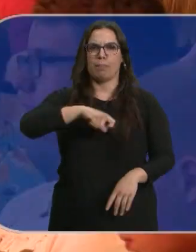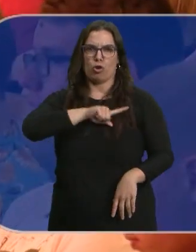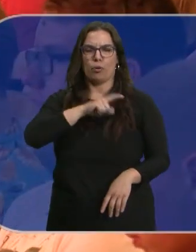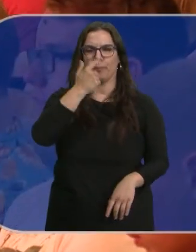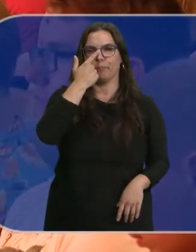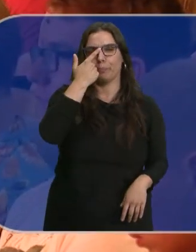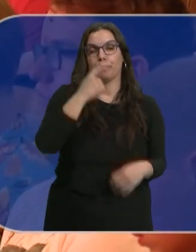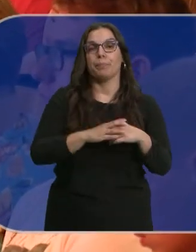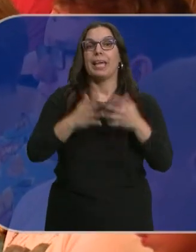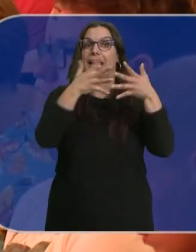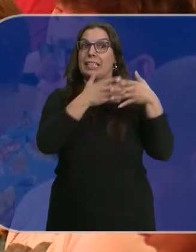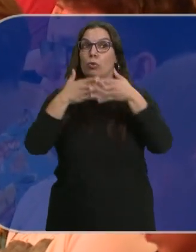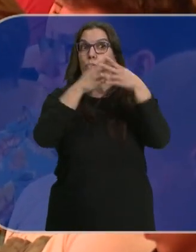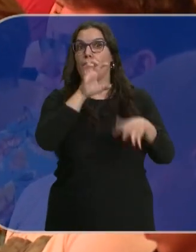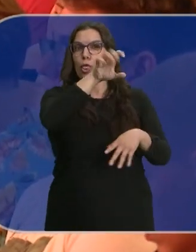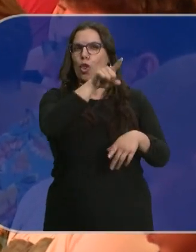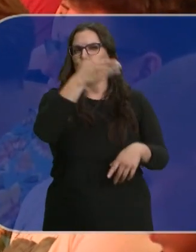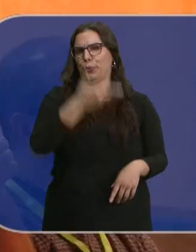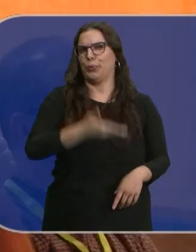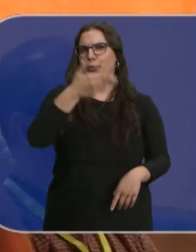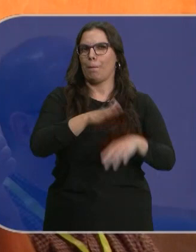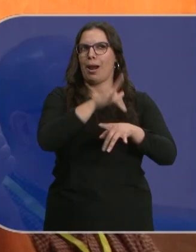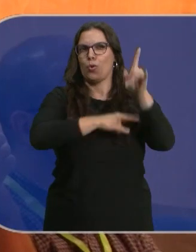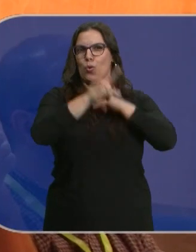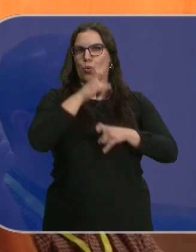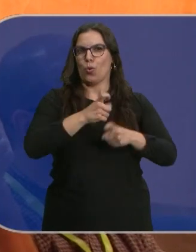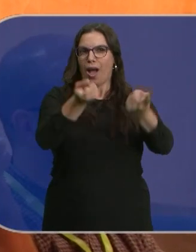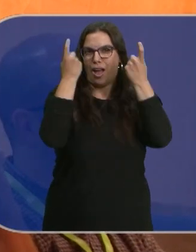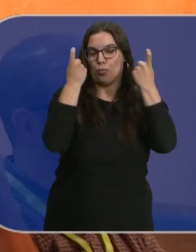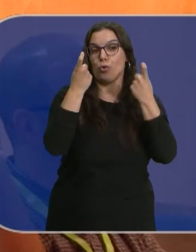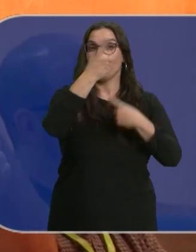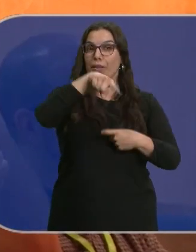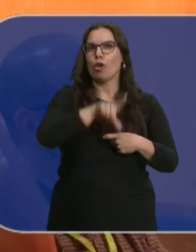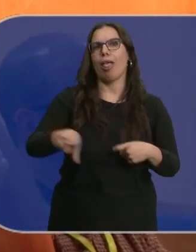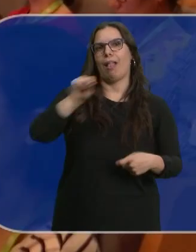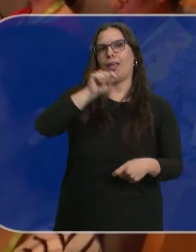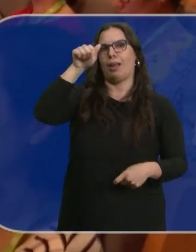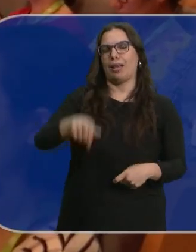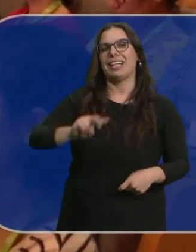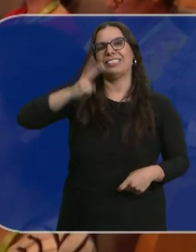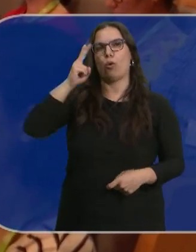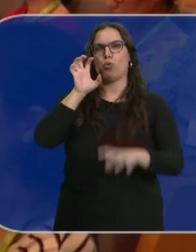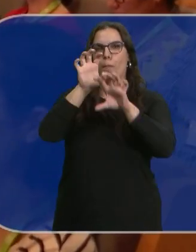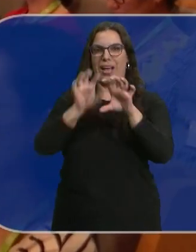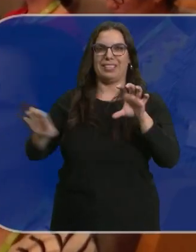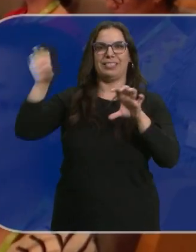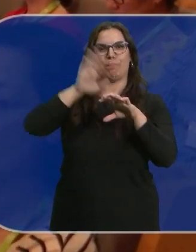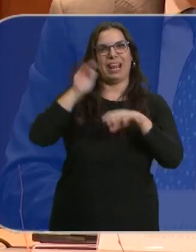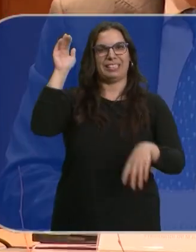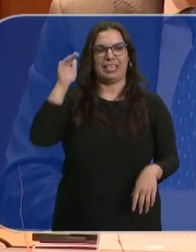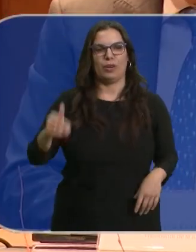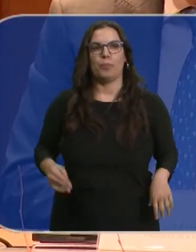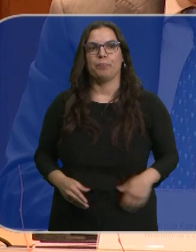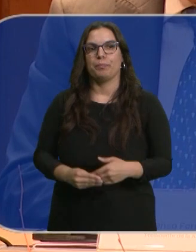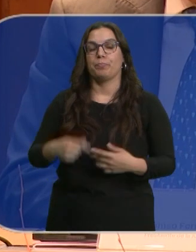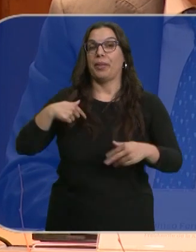español. Estados Unidos es un buen caladero para encontrar alumnos. Sus estudiantes eligen España como segundo país para estudiar en el extranjero.